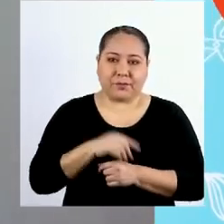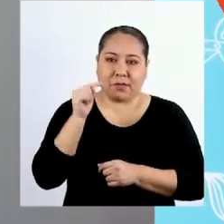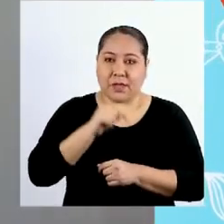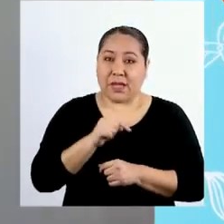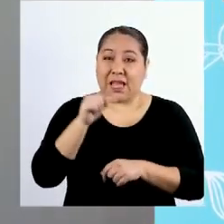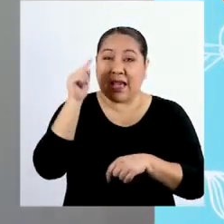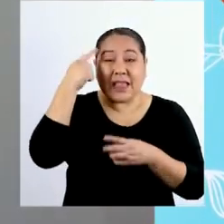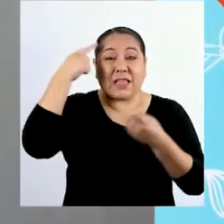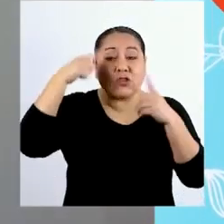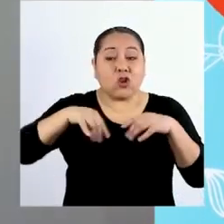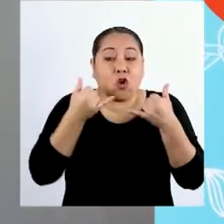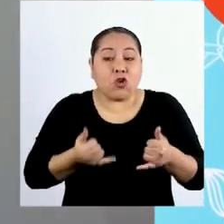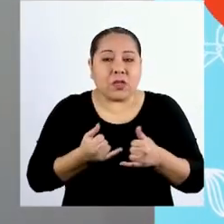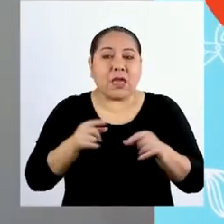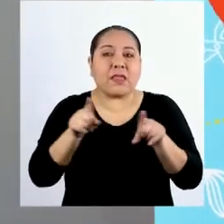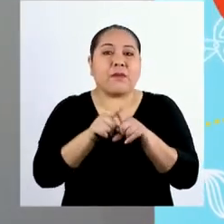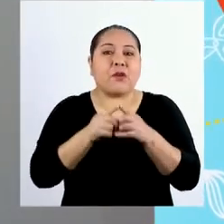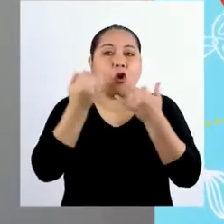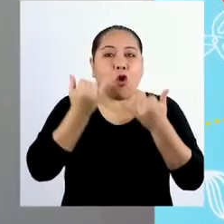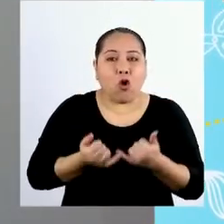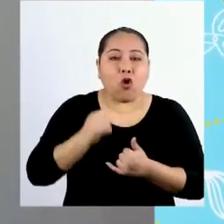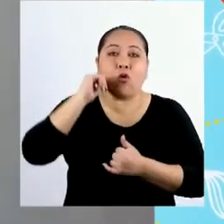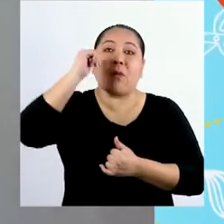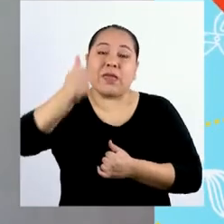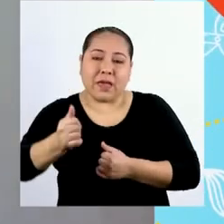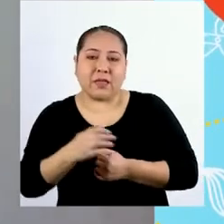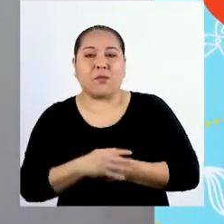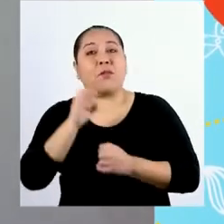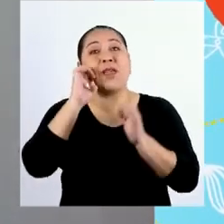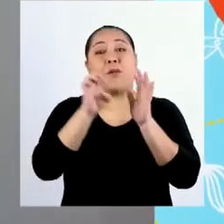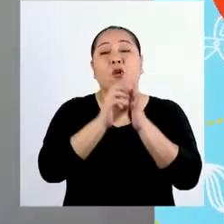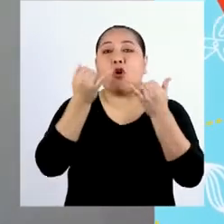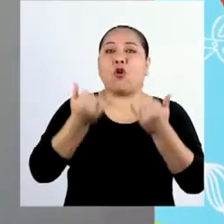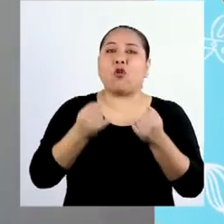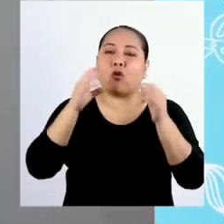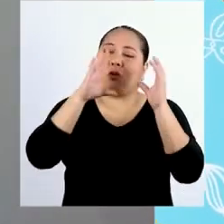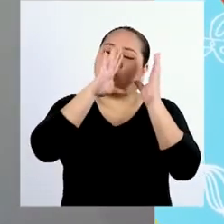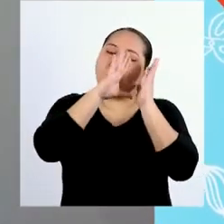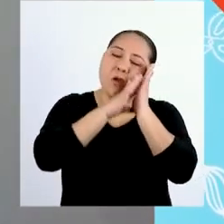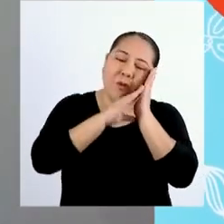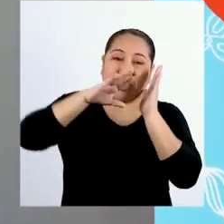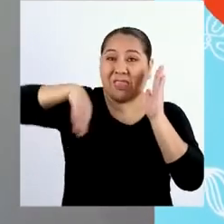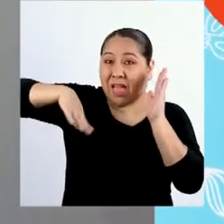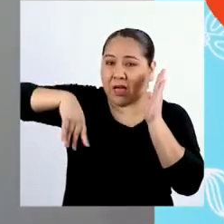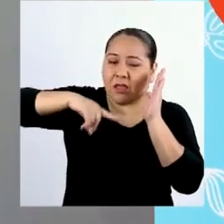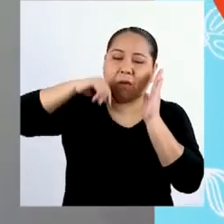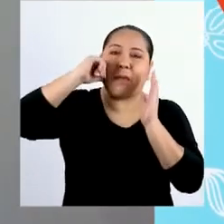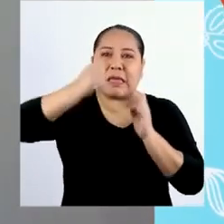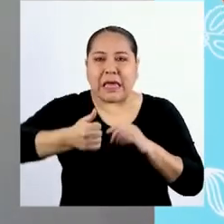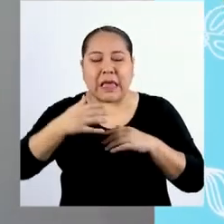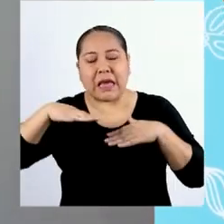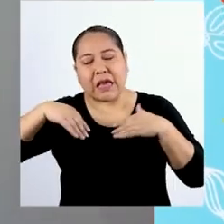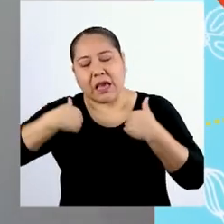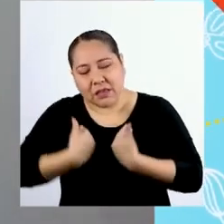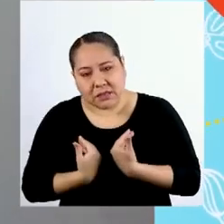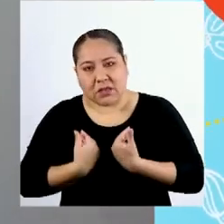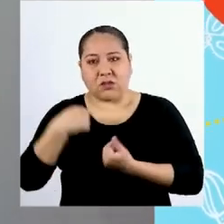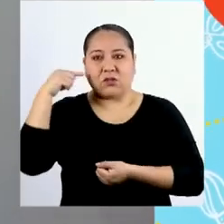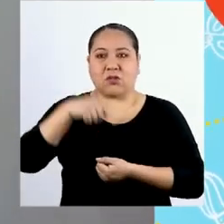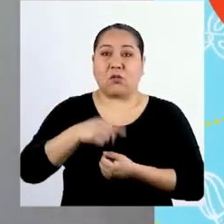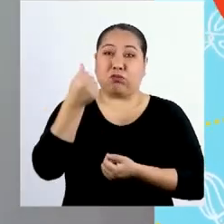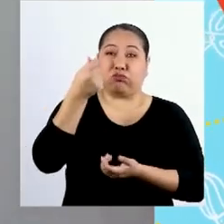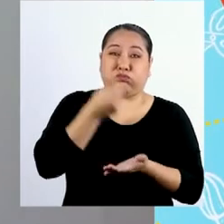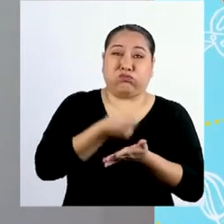sino también mañana. Por ejemplo, si un día me duermo muy tarde, mañana estaré cansado. De la misma forma, si un día gasto mucho,